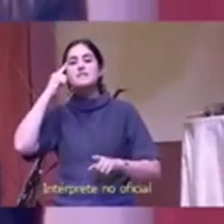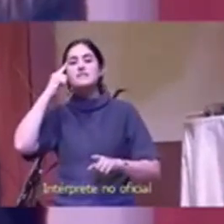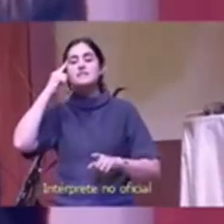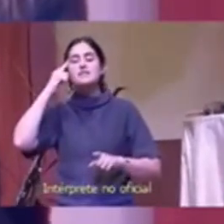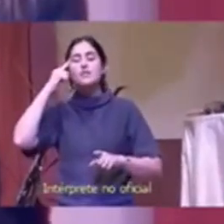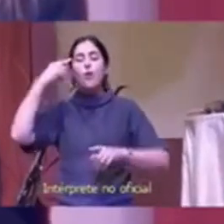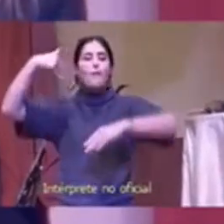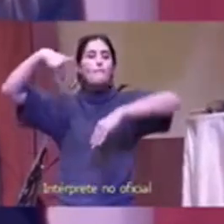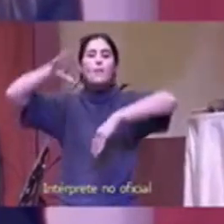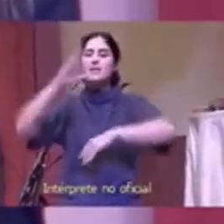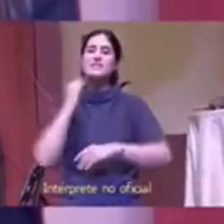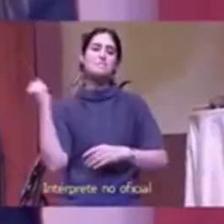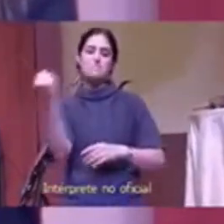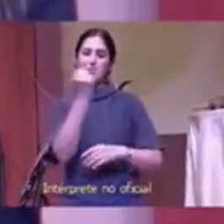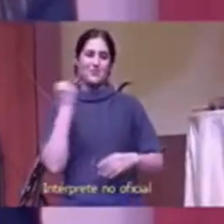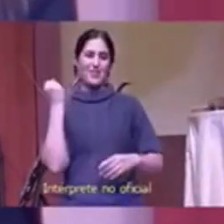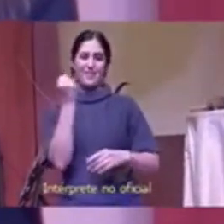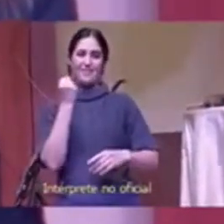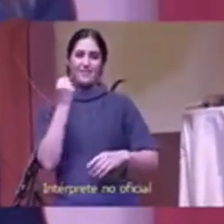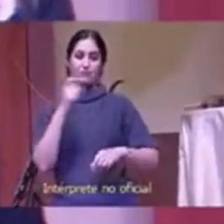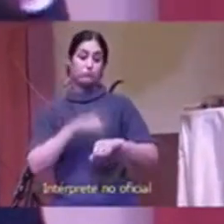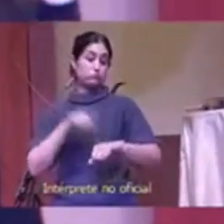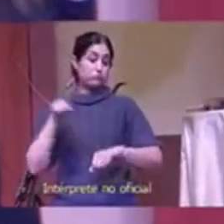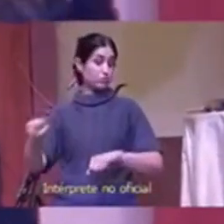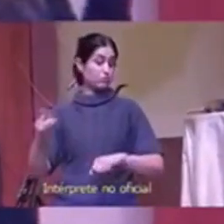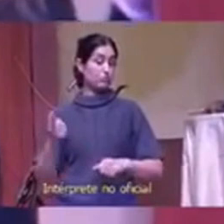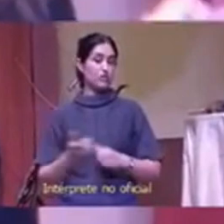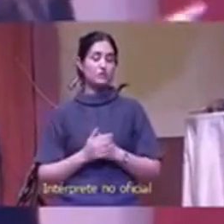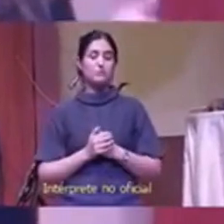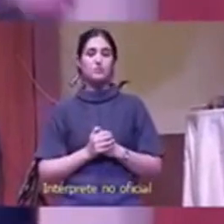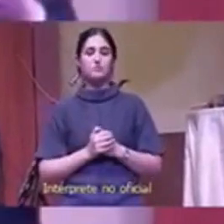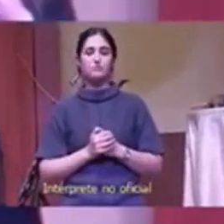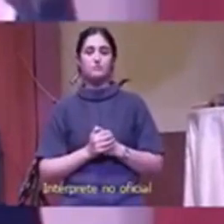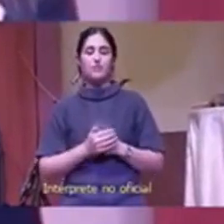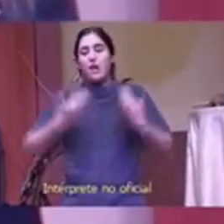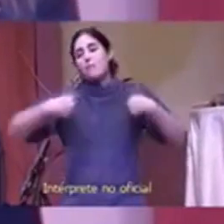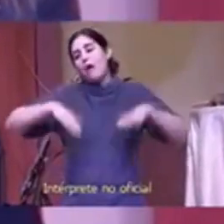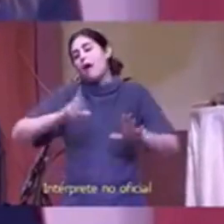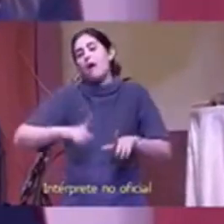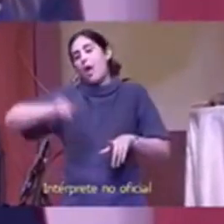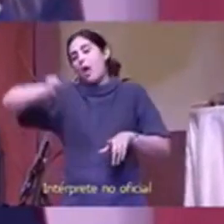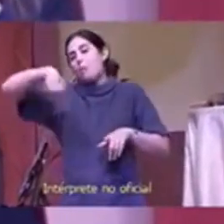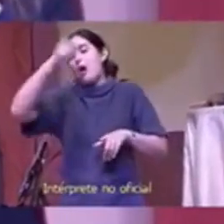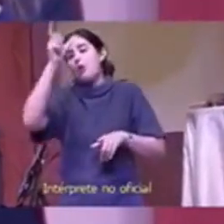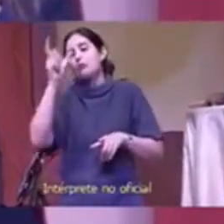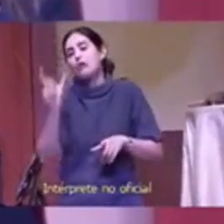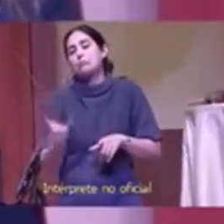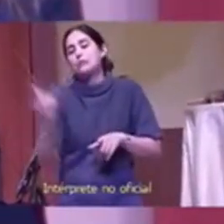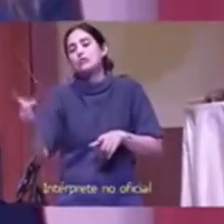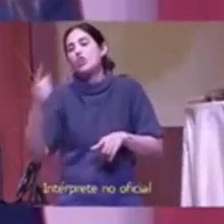su tiempo no a todos les importa eso pero